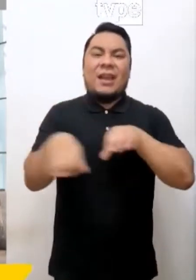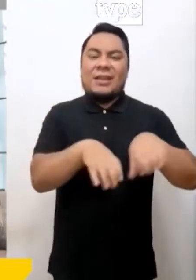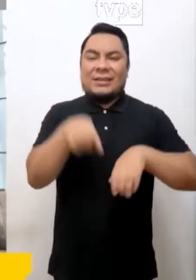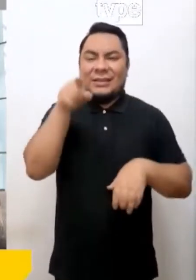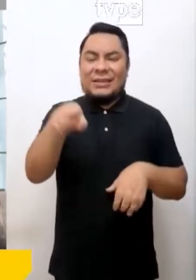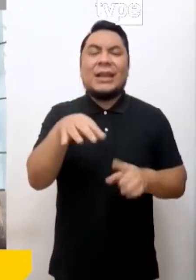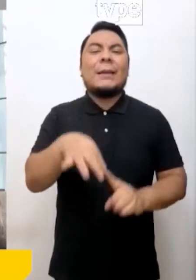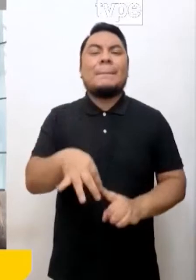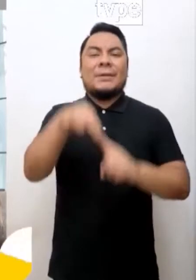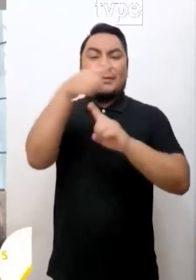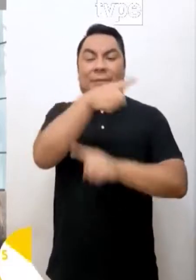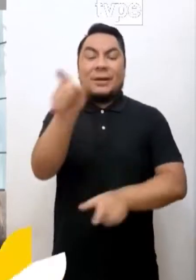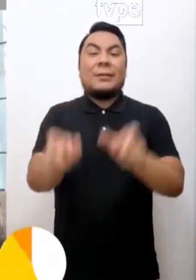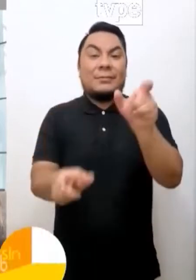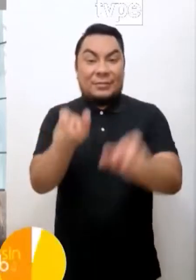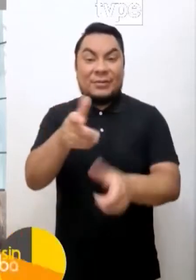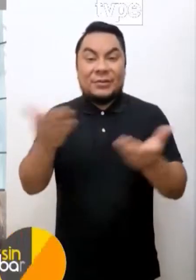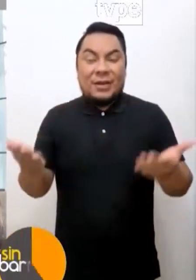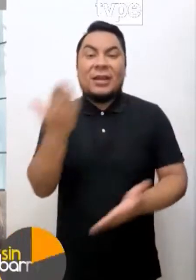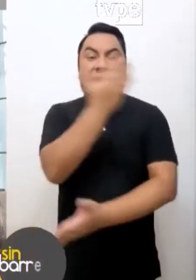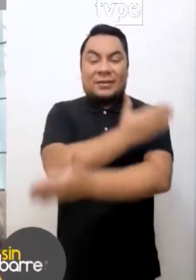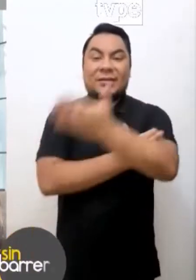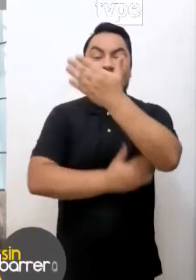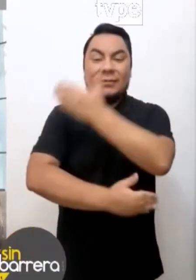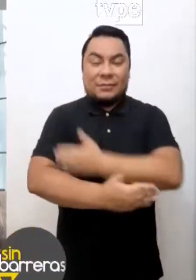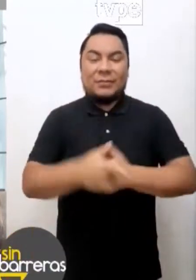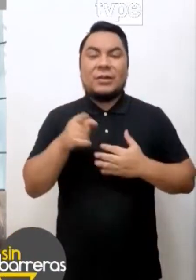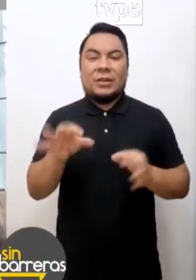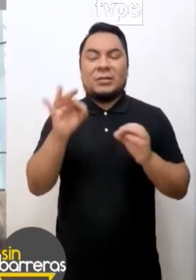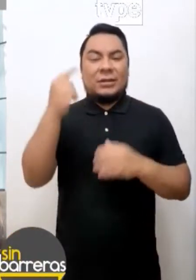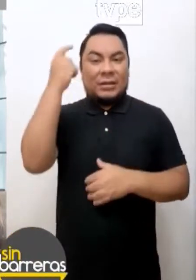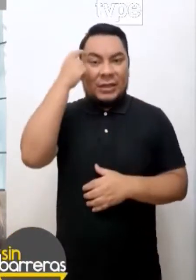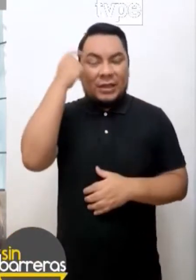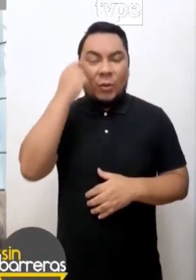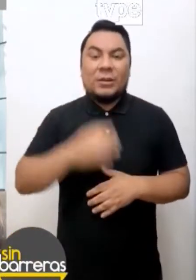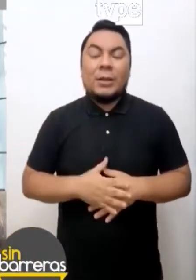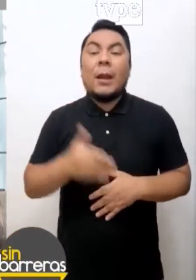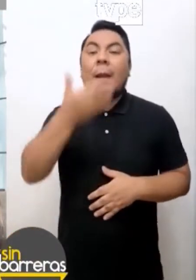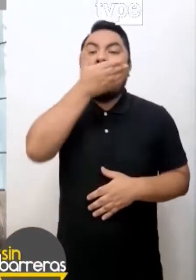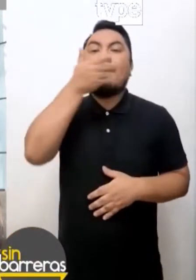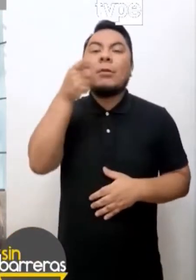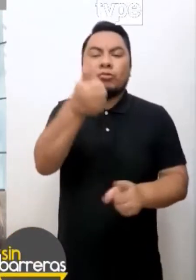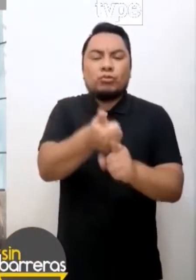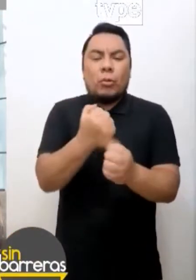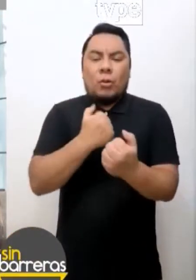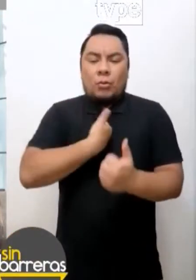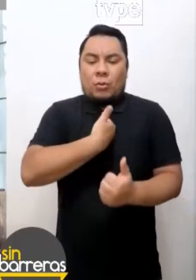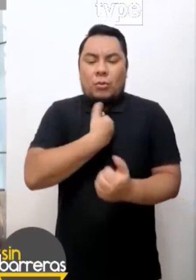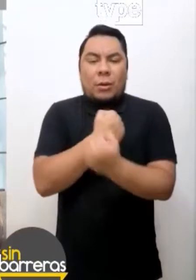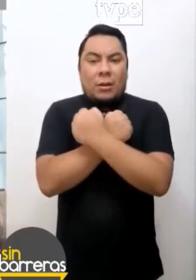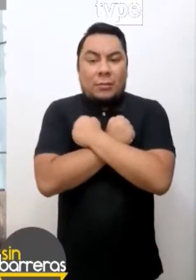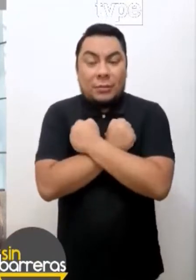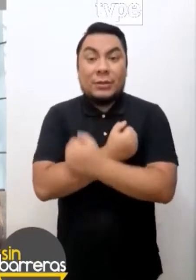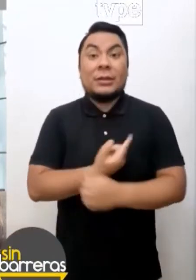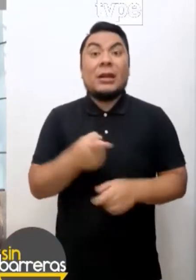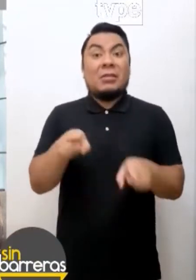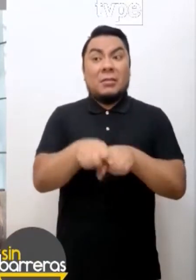el trabajo que están haciendo ellos, especialmente para las personas con discapacidad intelectual, mejorando su autoestima